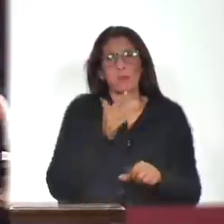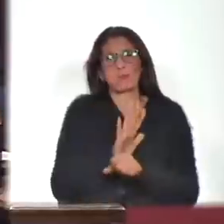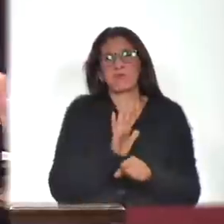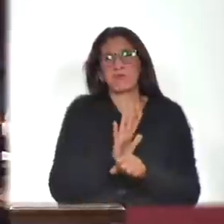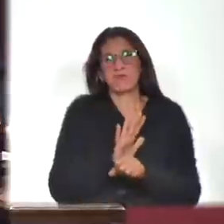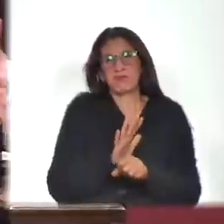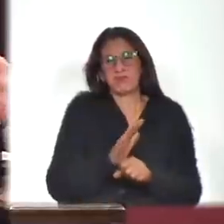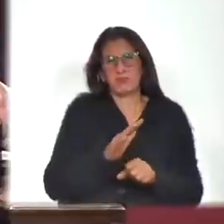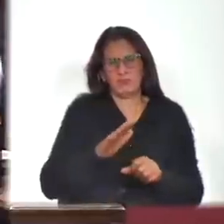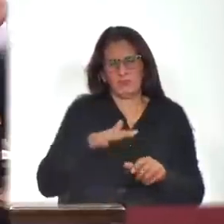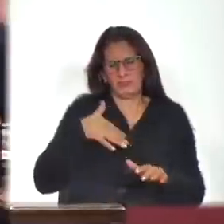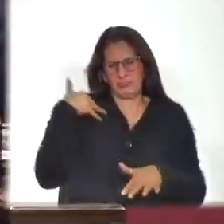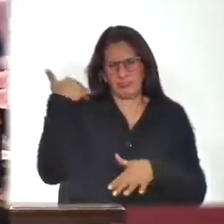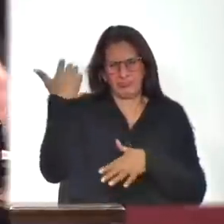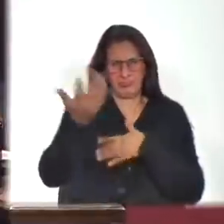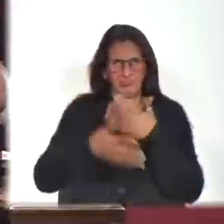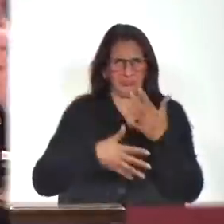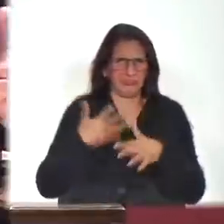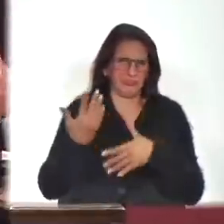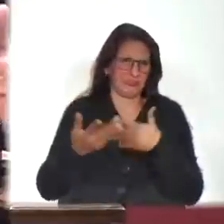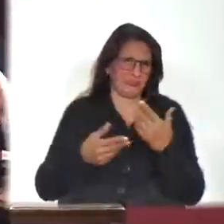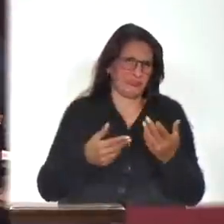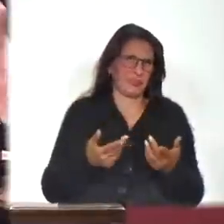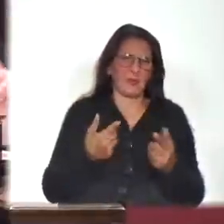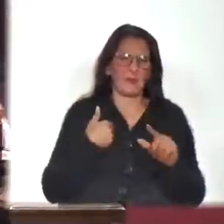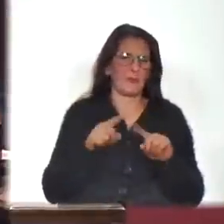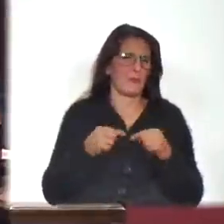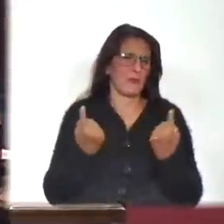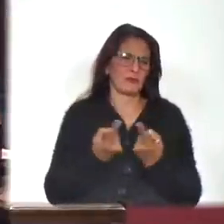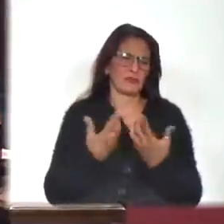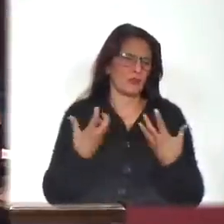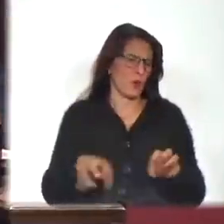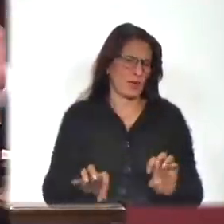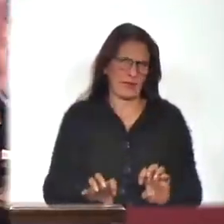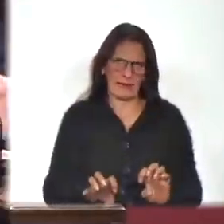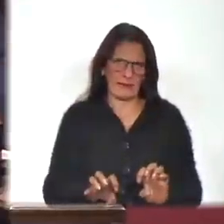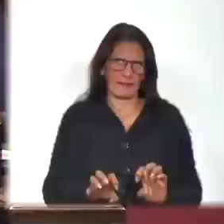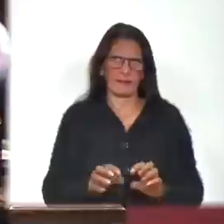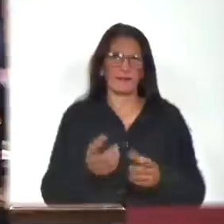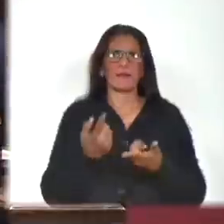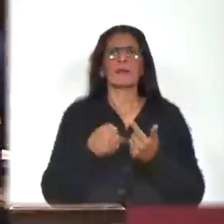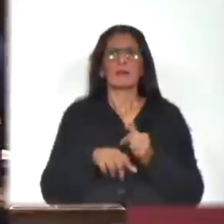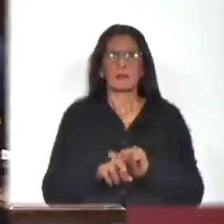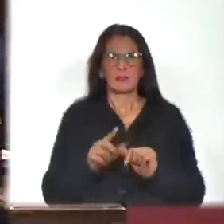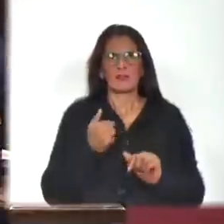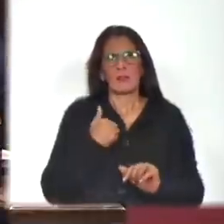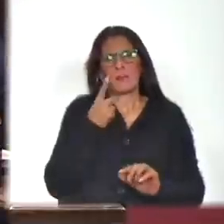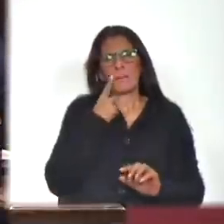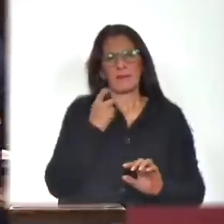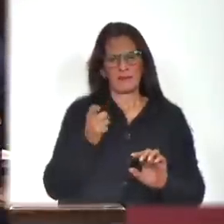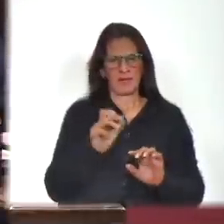algo que seguramente la inmensa mayoría de nosotros no quiere que se produzca. Así que voy a evitar eso.